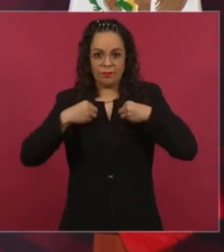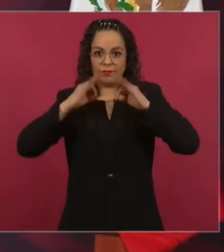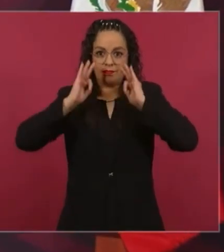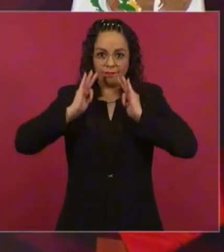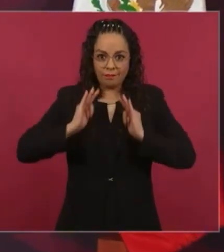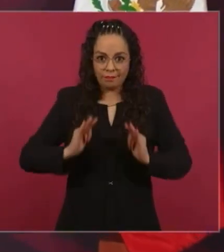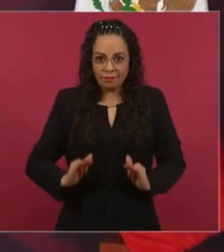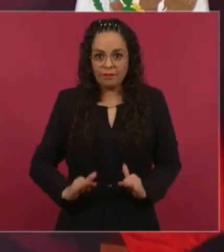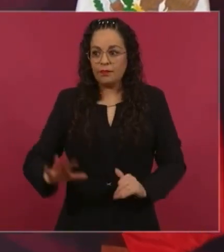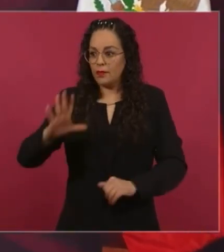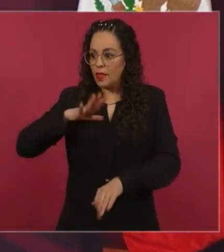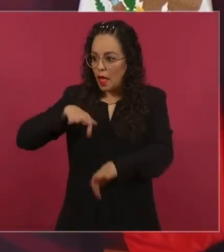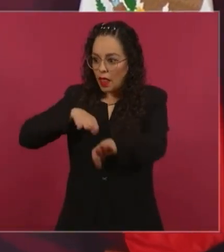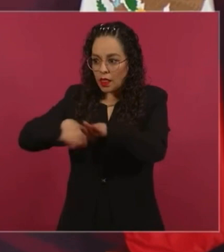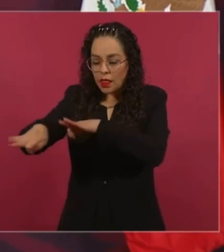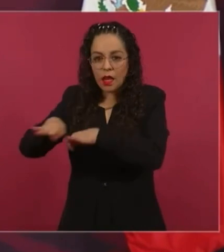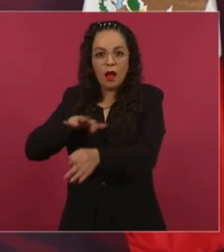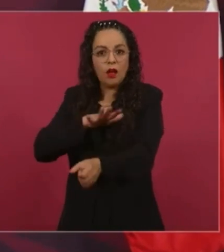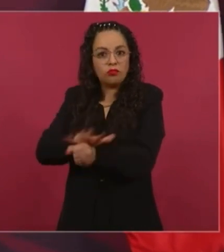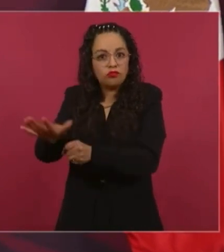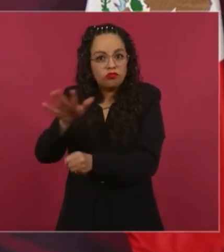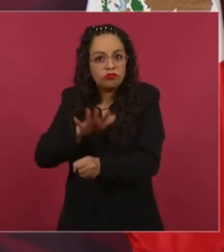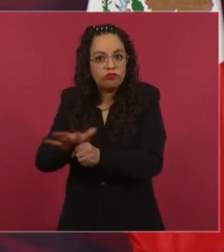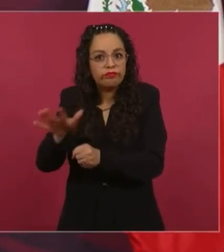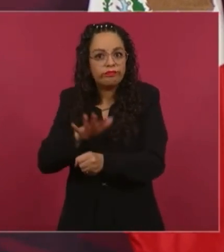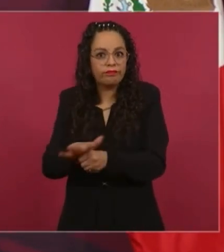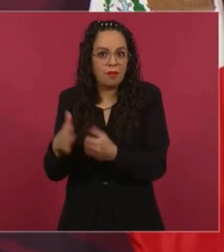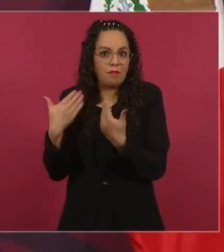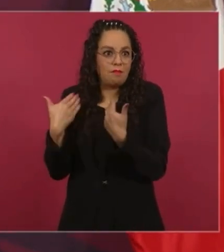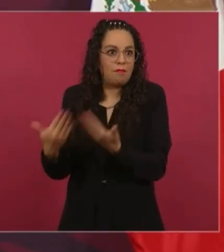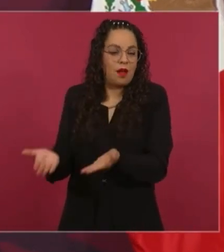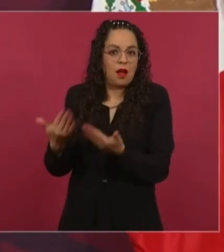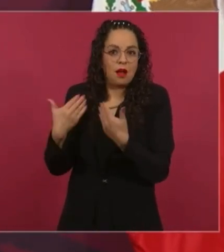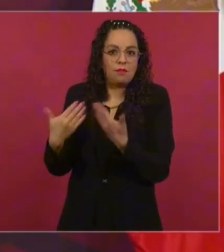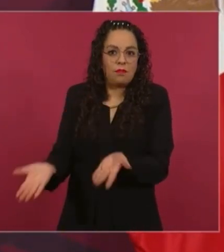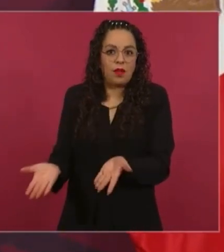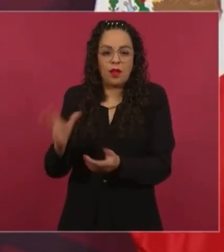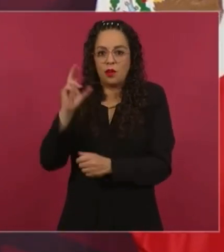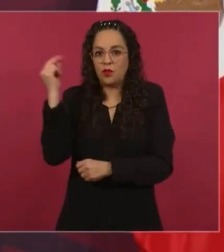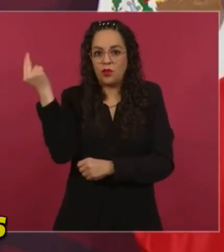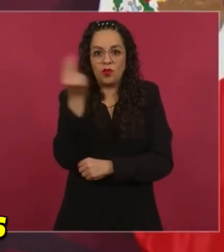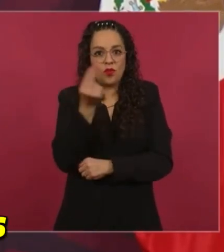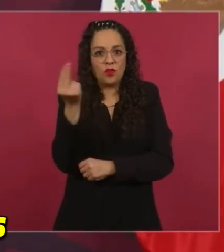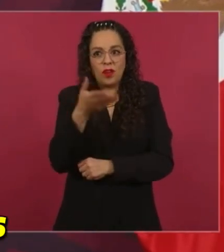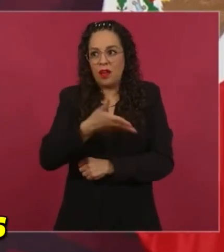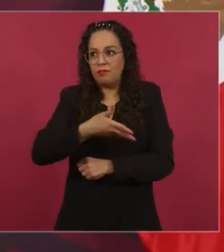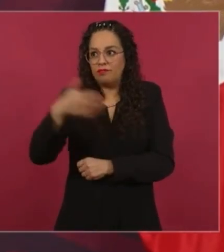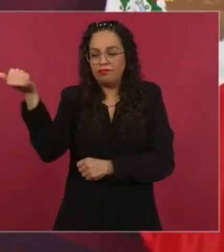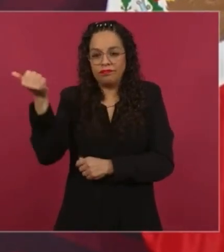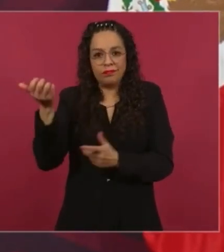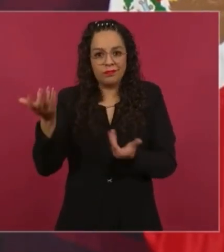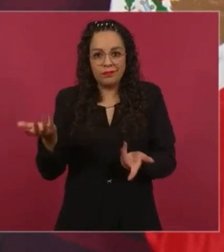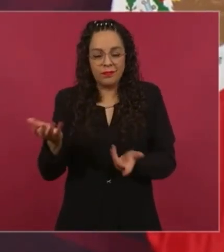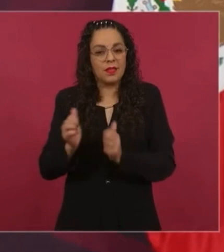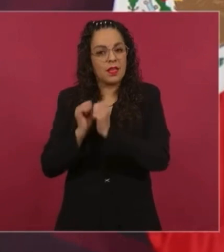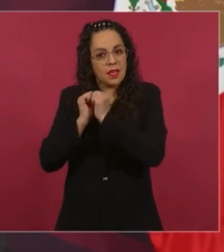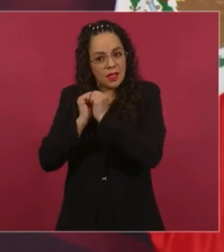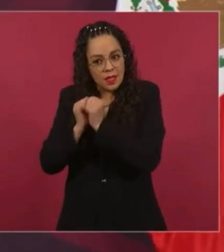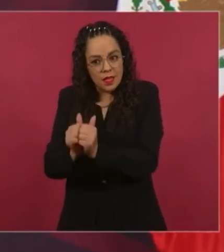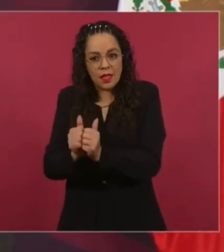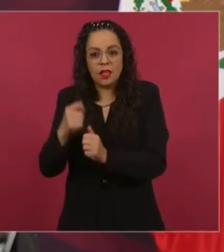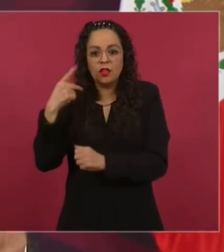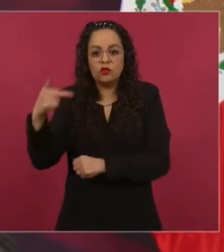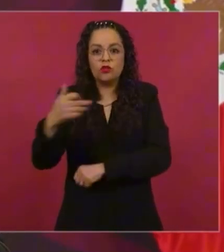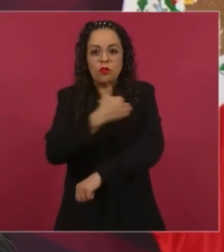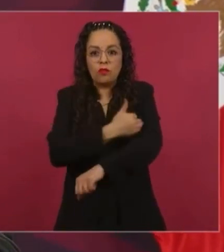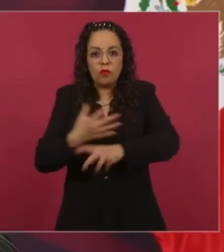quede en sus pueblos, donde están sus familiares, sus costumbres, sus